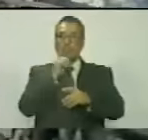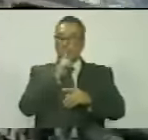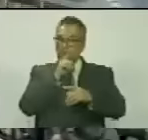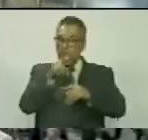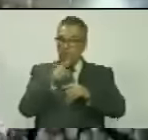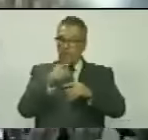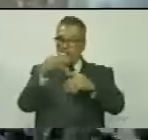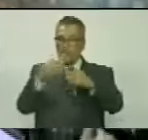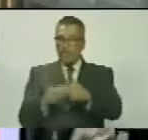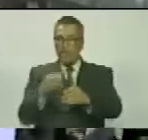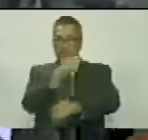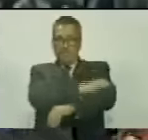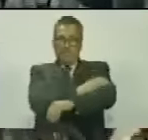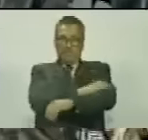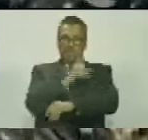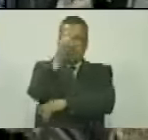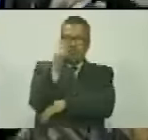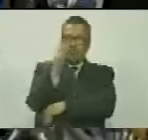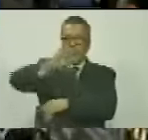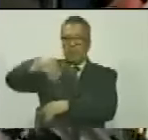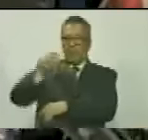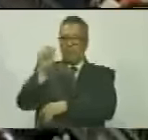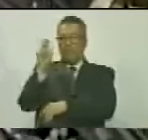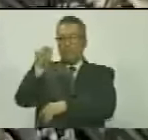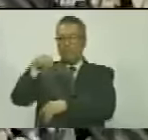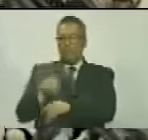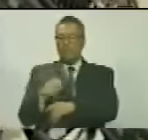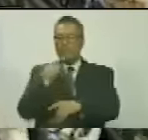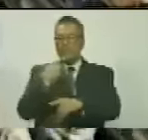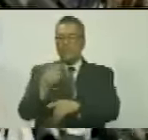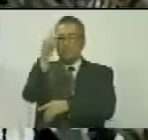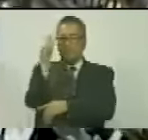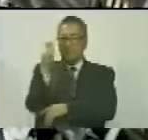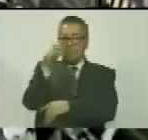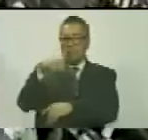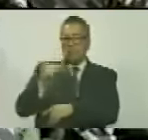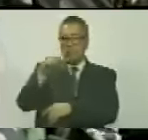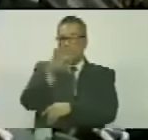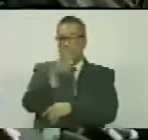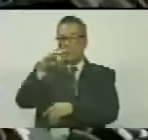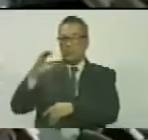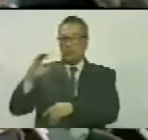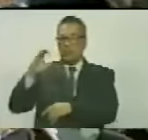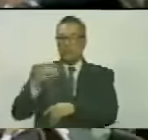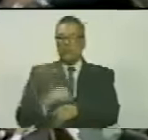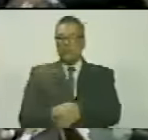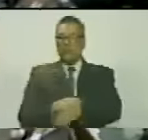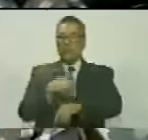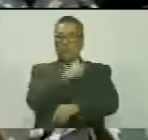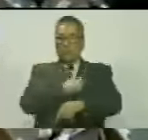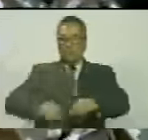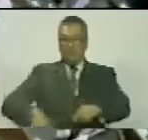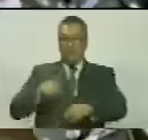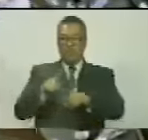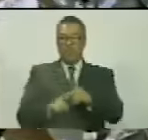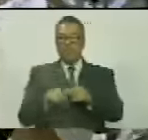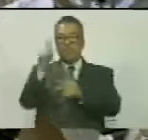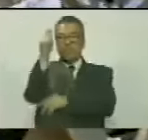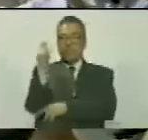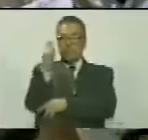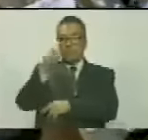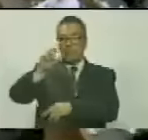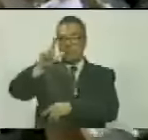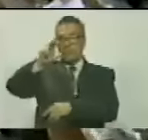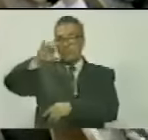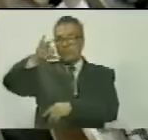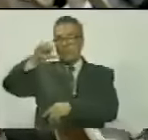de la oposición, el diputado Juan Carlos Alvarado postuló al diputado Alfonso Campos Jesurún como presidente, al diputado